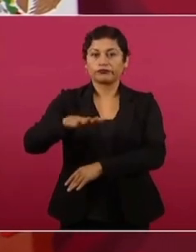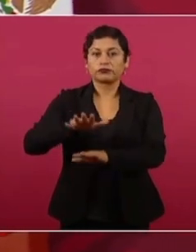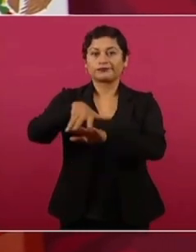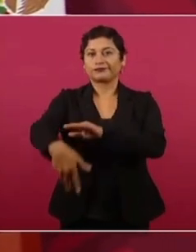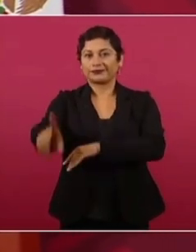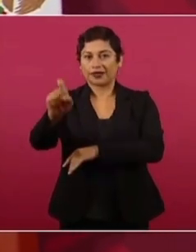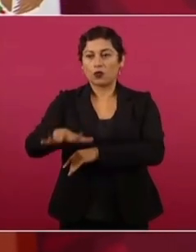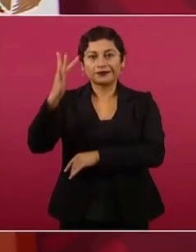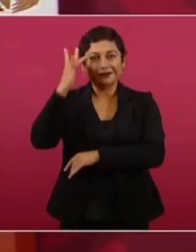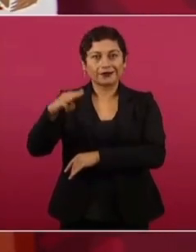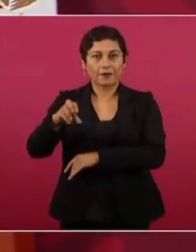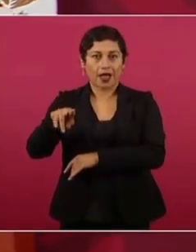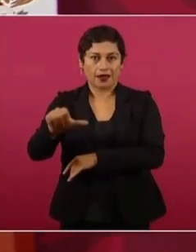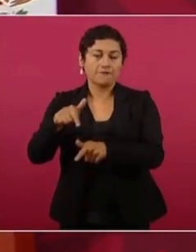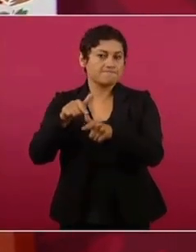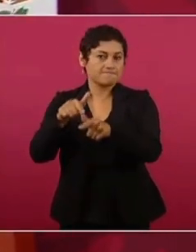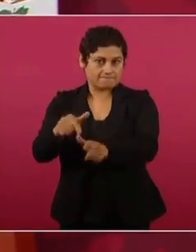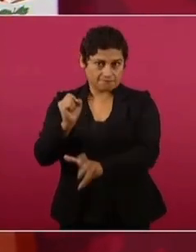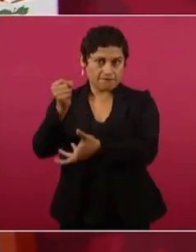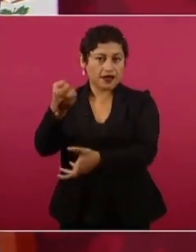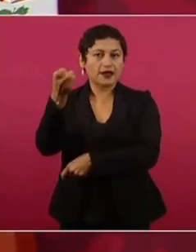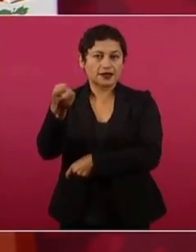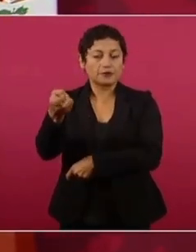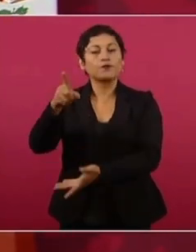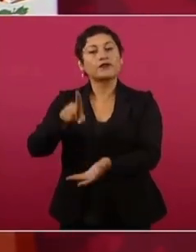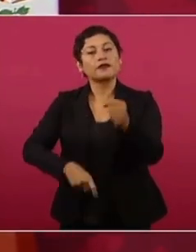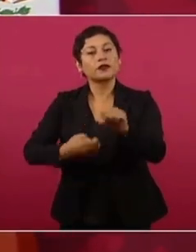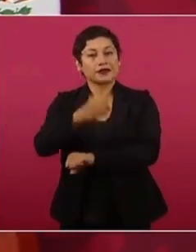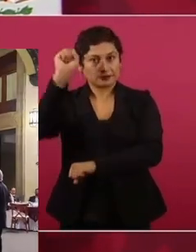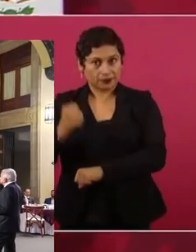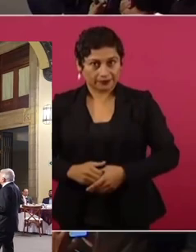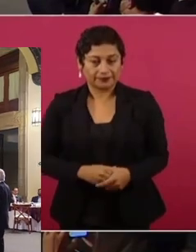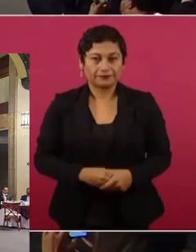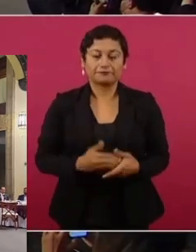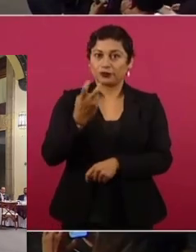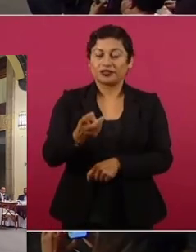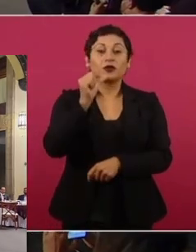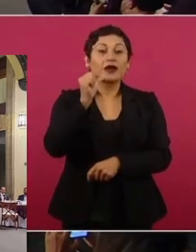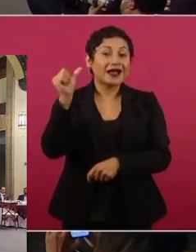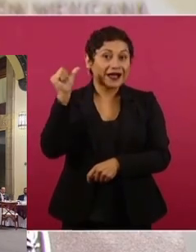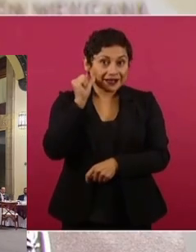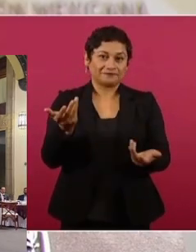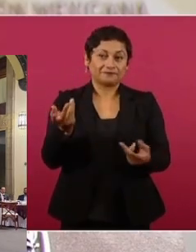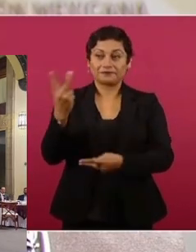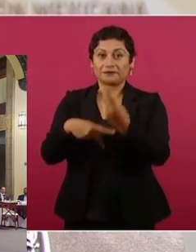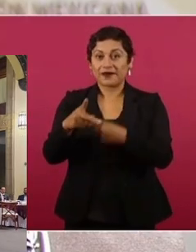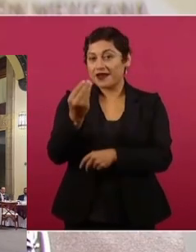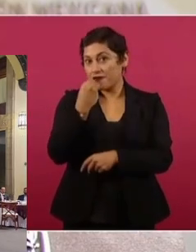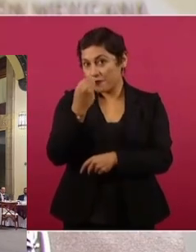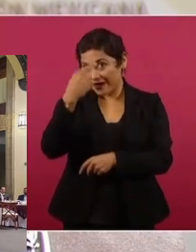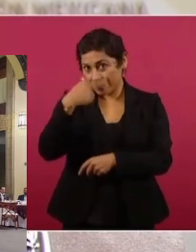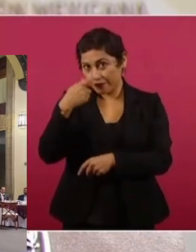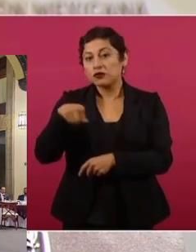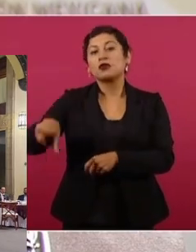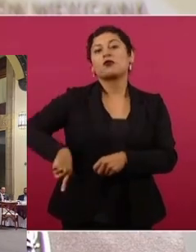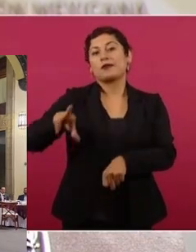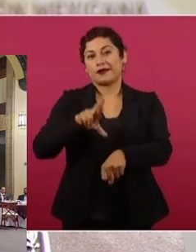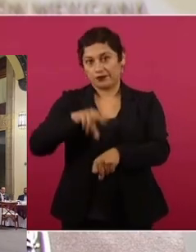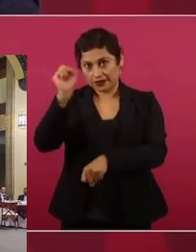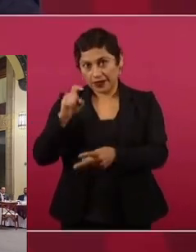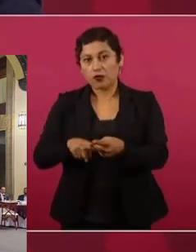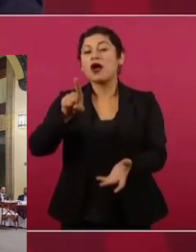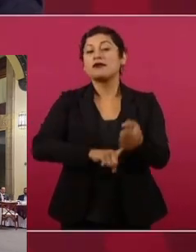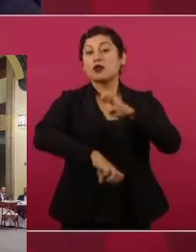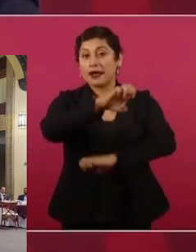María, que se está realizando en Sinaloa. Por eso, ayer invitamos a cenar. Estuvo el gobernador de Sinaloa, estuvieron empresarios de